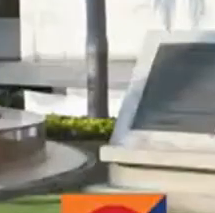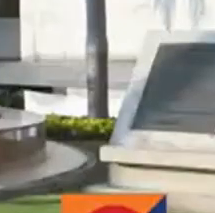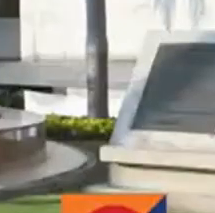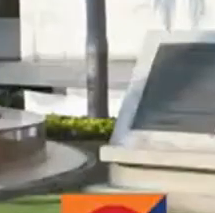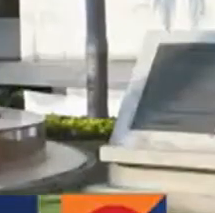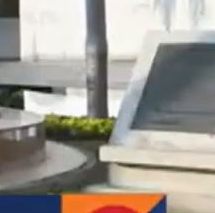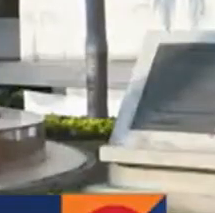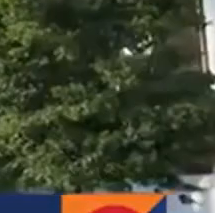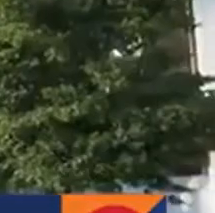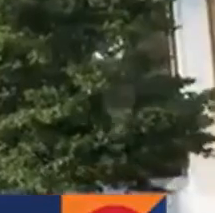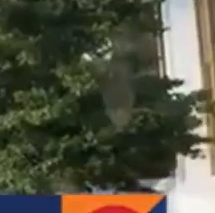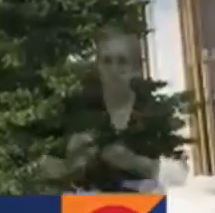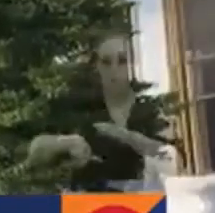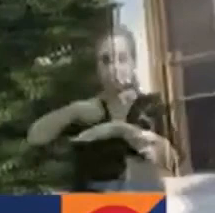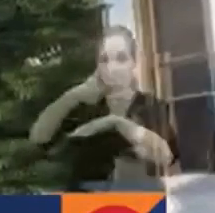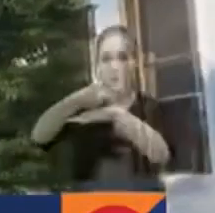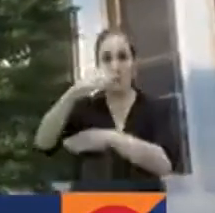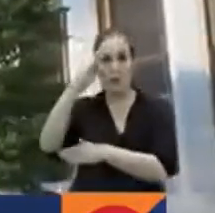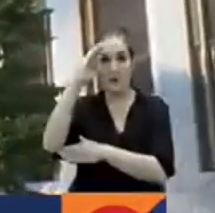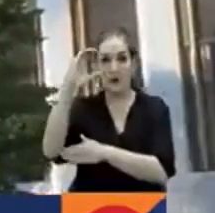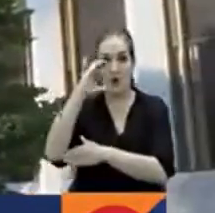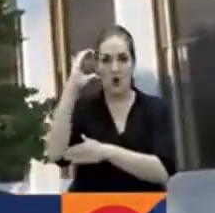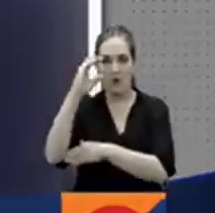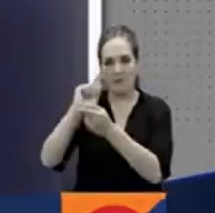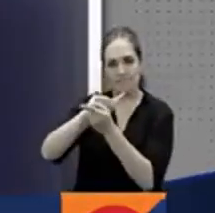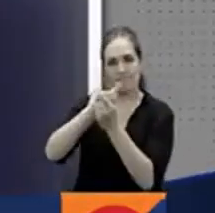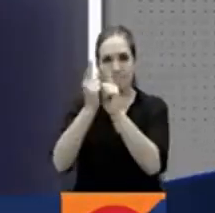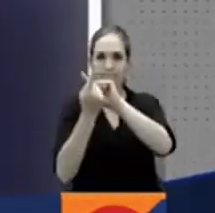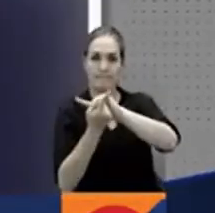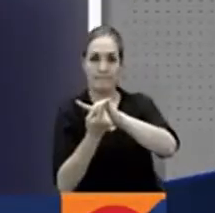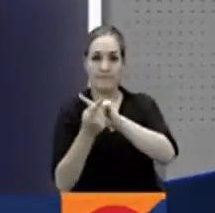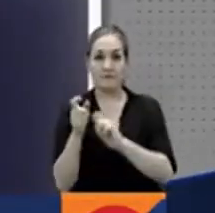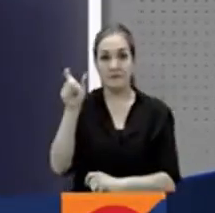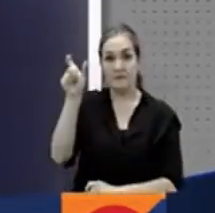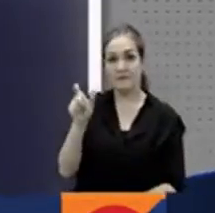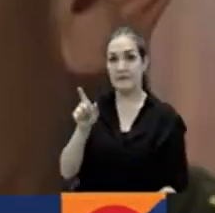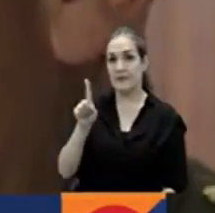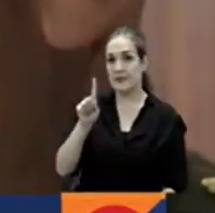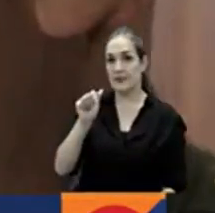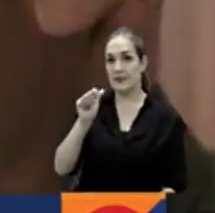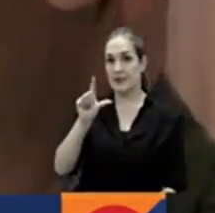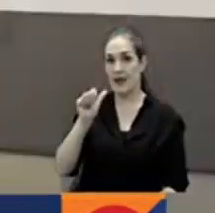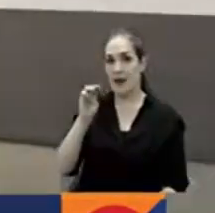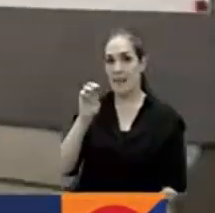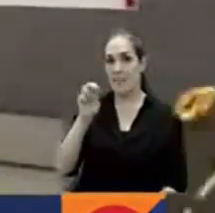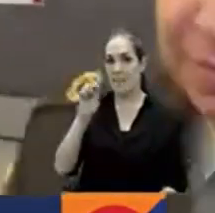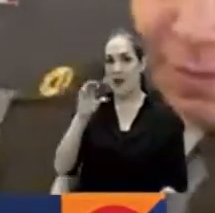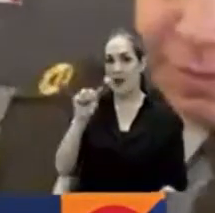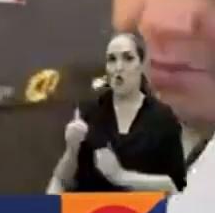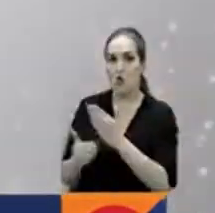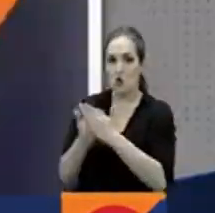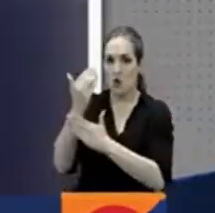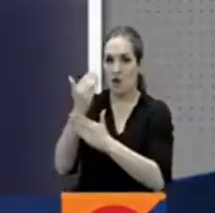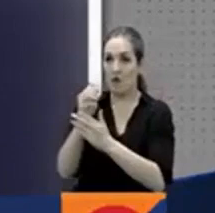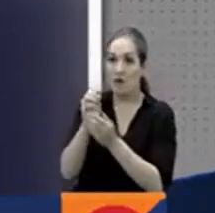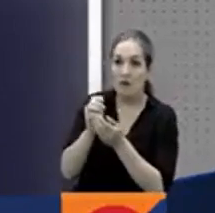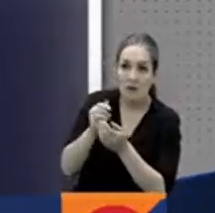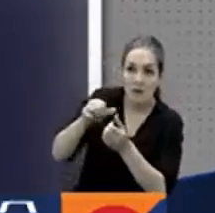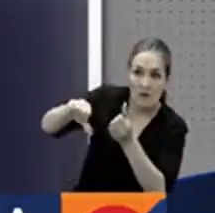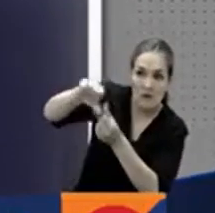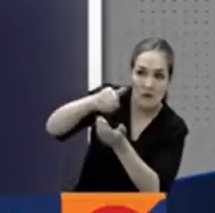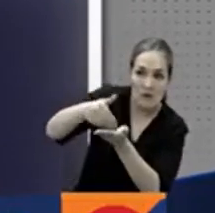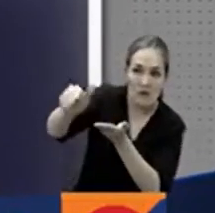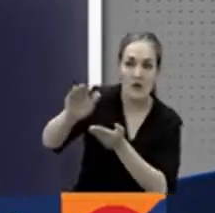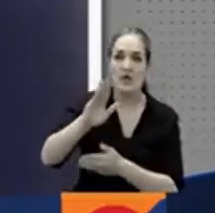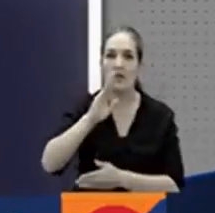Relevo en la dirección de la Policía Nacional, el general William Salamanca reemplazará al general Henry Sanabria. Llega a la